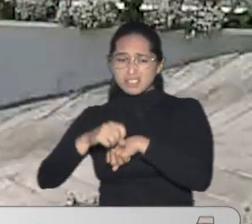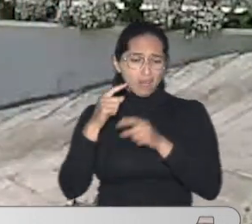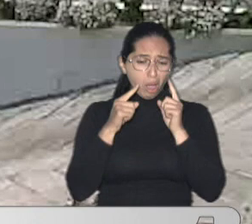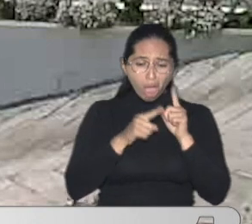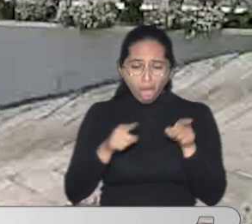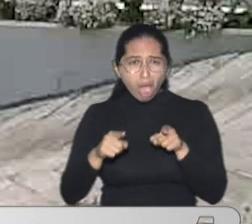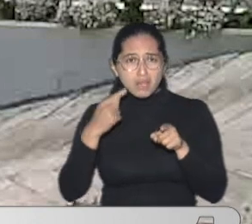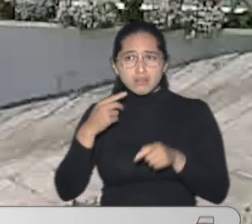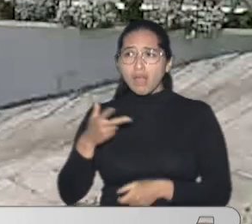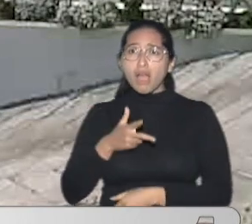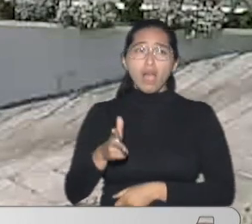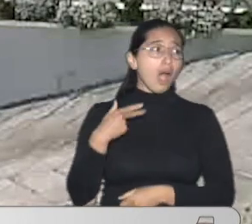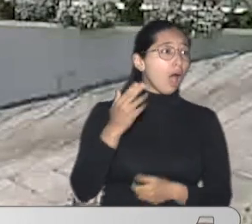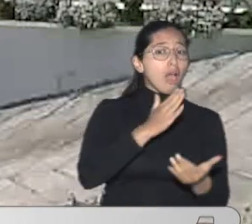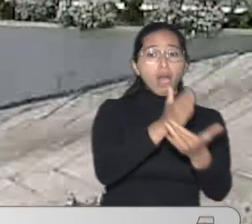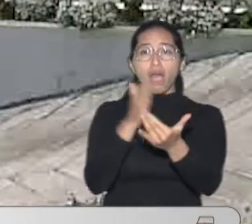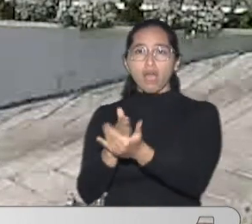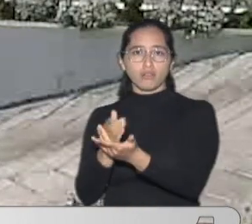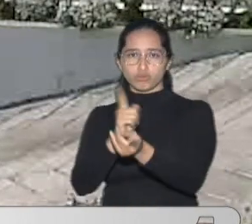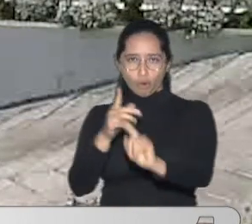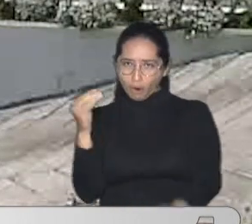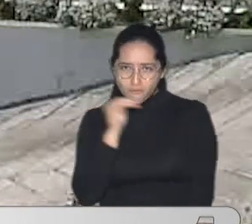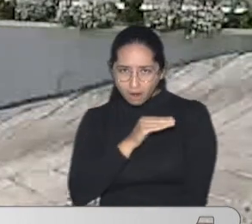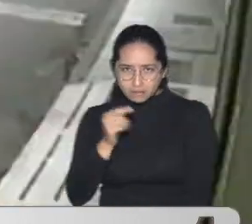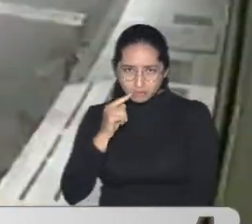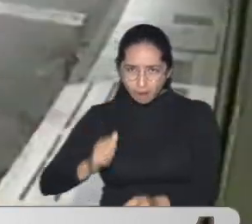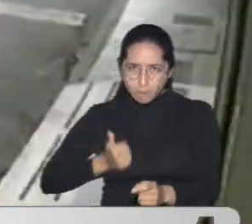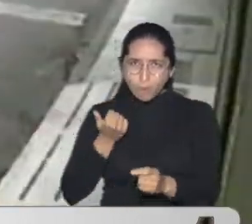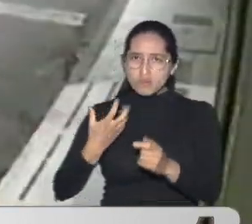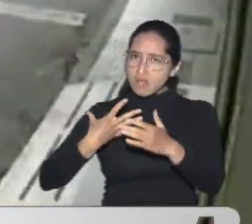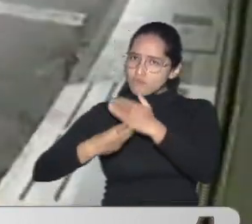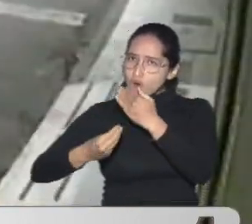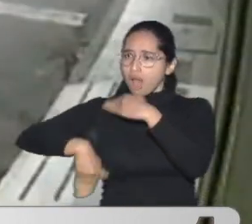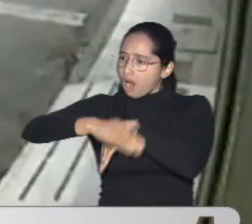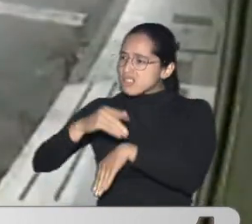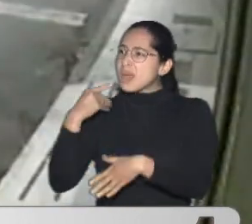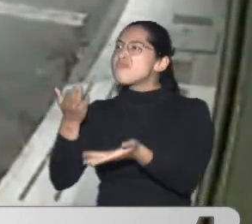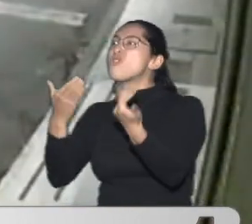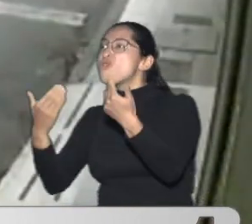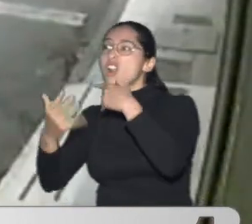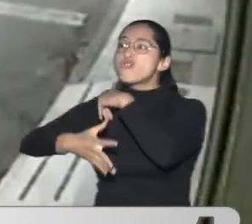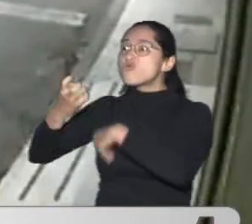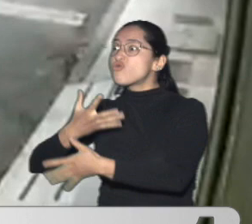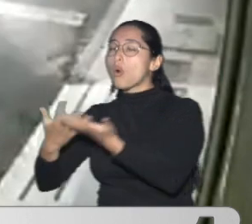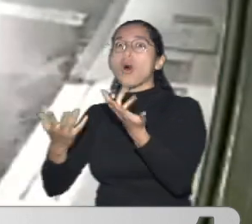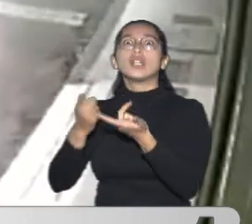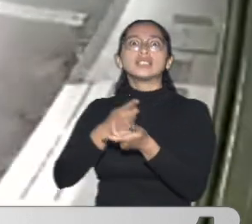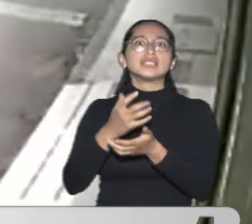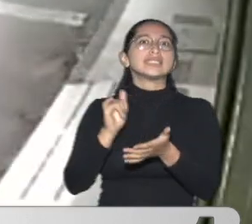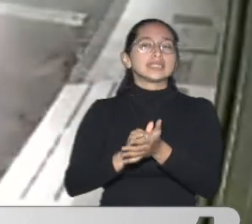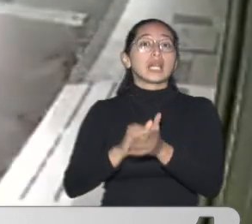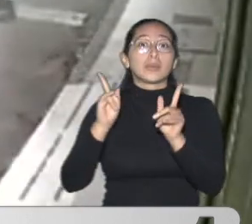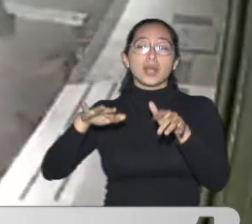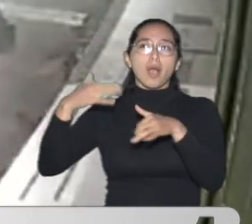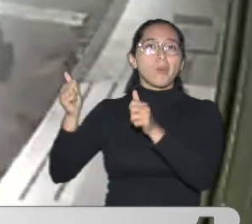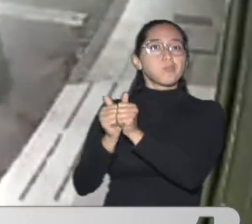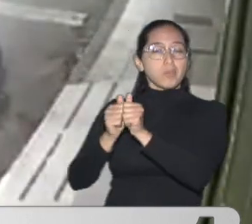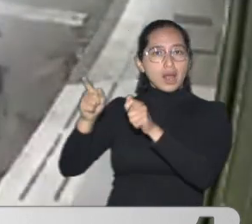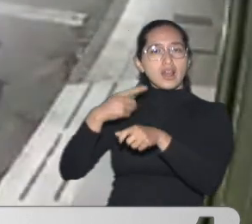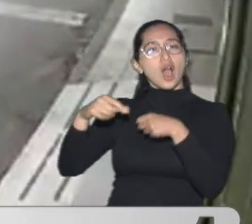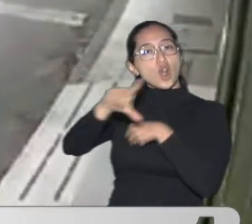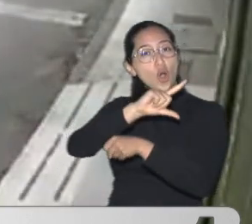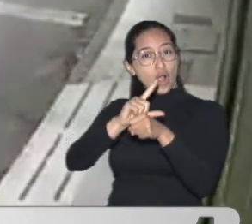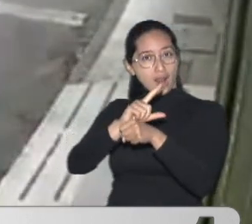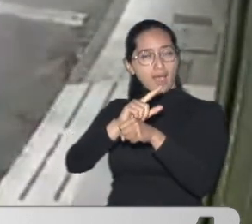habitantes de este lugar Hablamos con la mayor de la comandante de esta localidad de Teusaquillo Que nos informa que se está trabajando con la